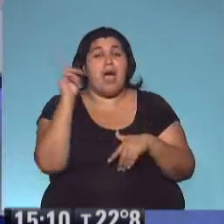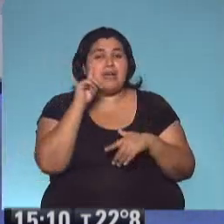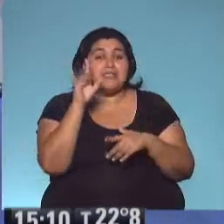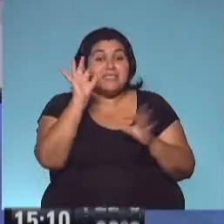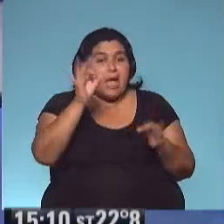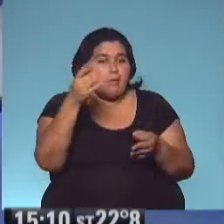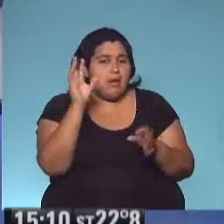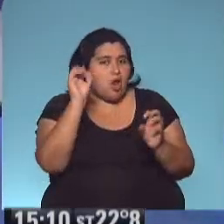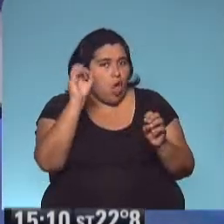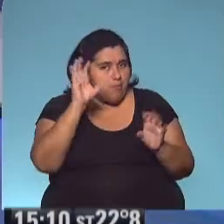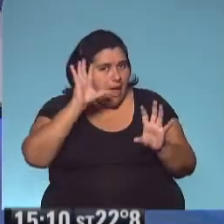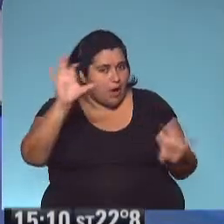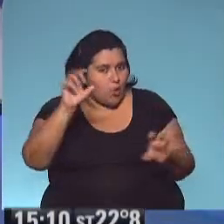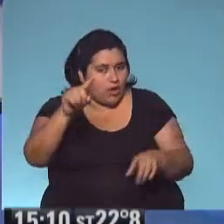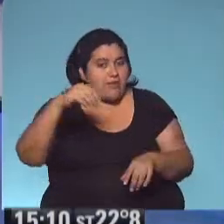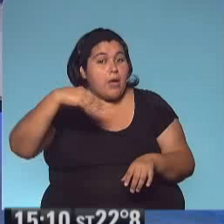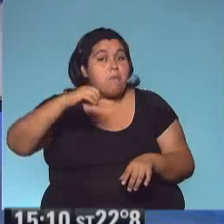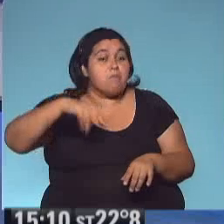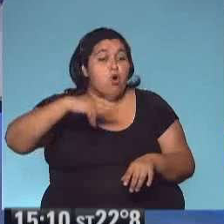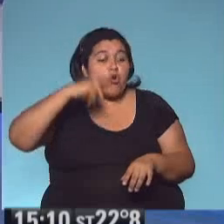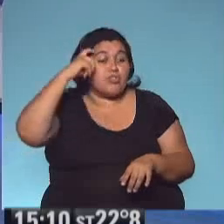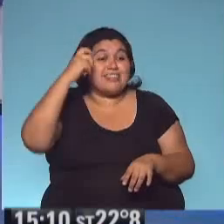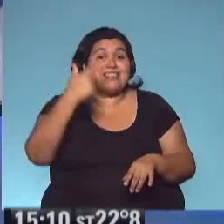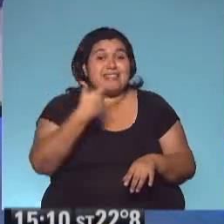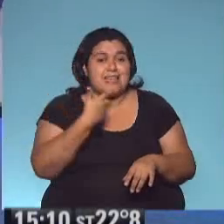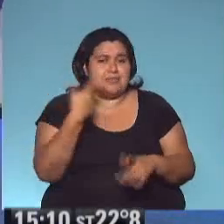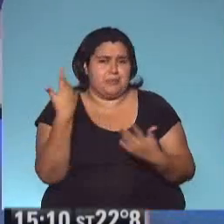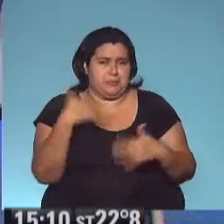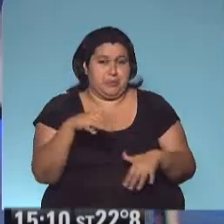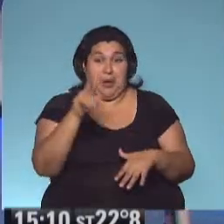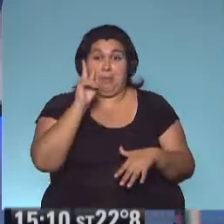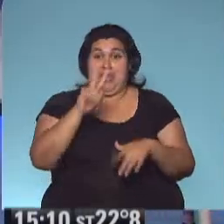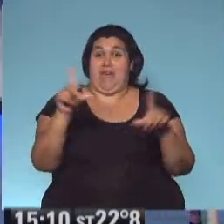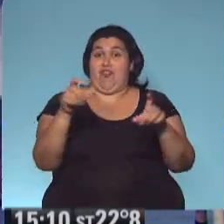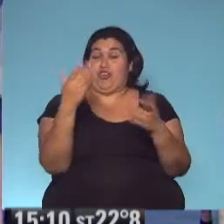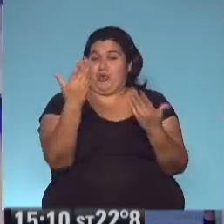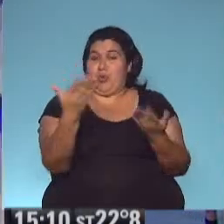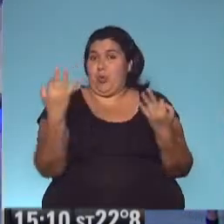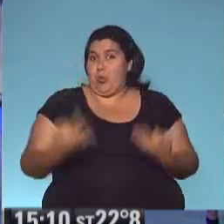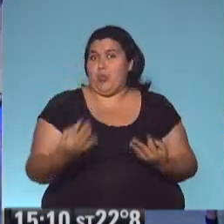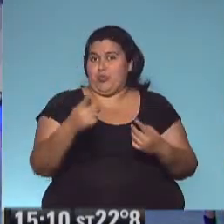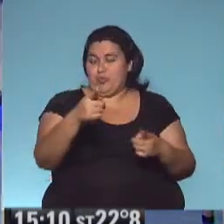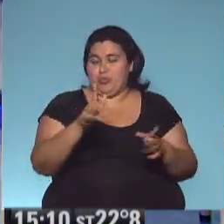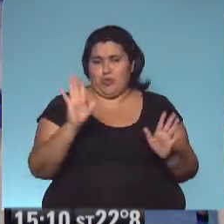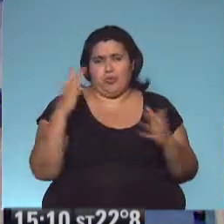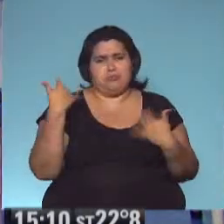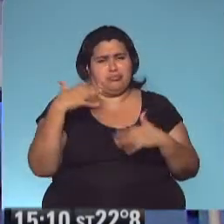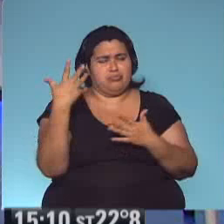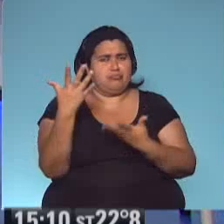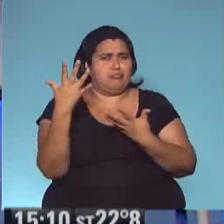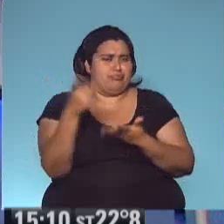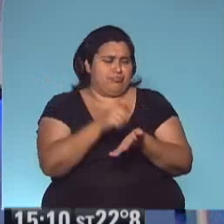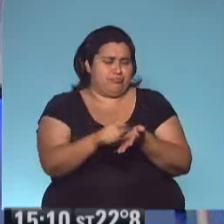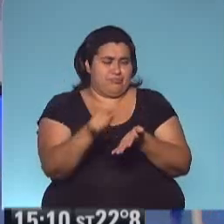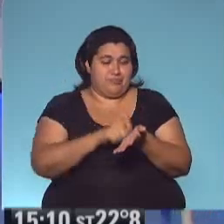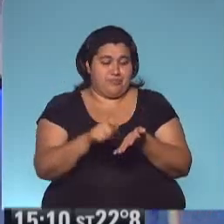Graciela Montes, les vamos a estar compartiendo un montón. ¡Ah, acá tenemos una foto! Ahí está. ¡Ay, mirá! La gran escritora. Les vamos